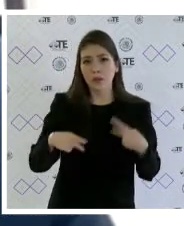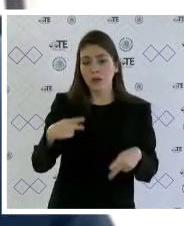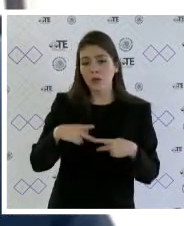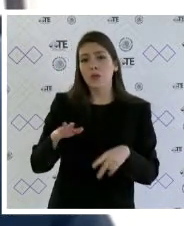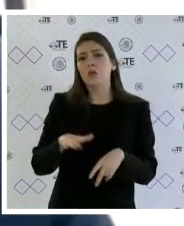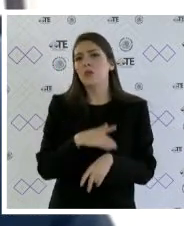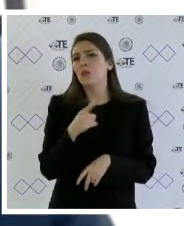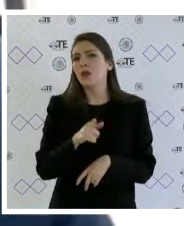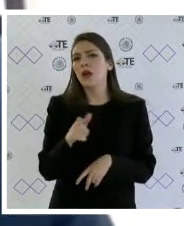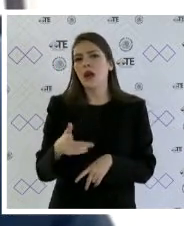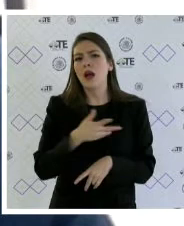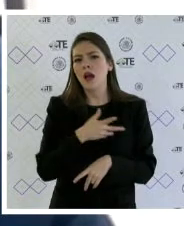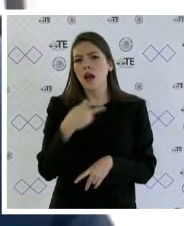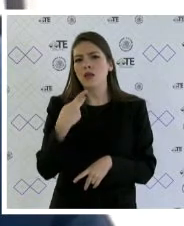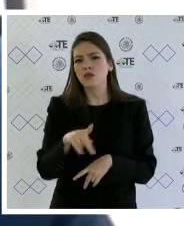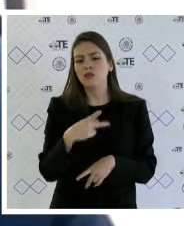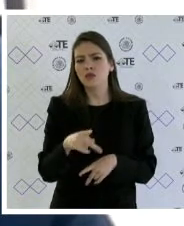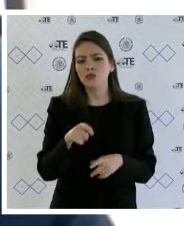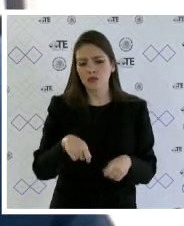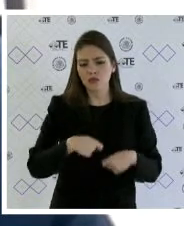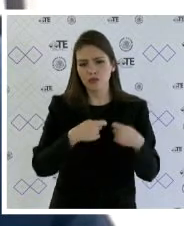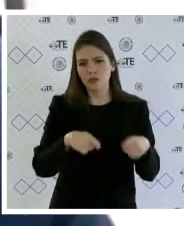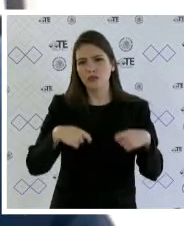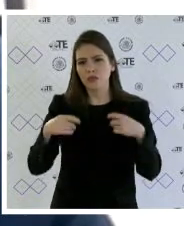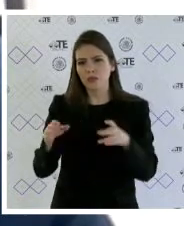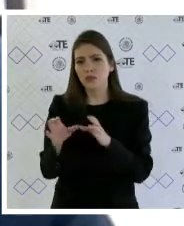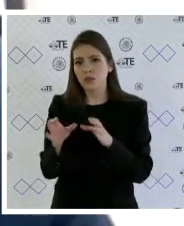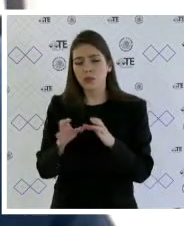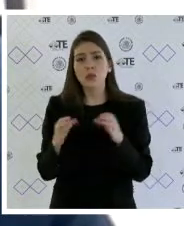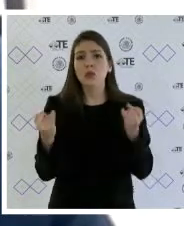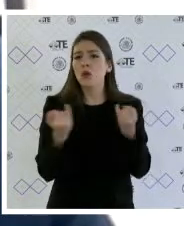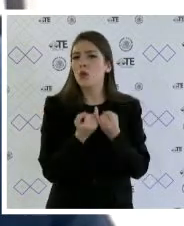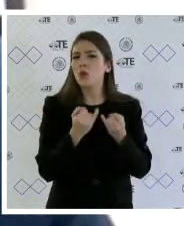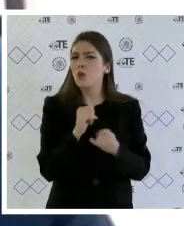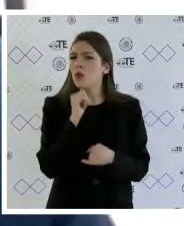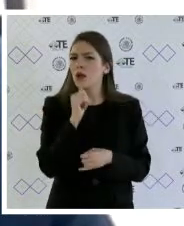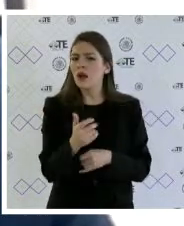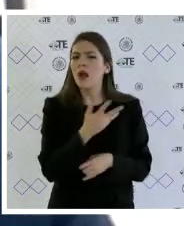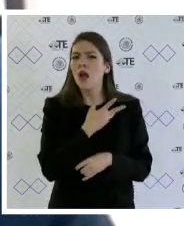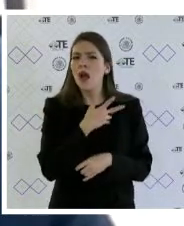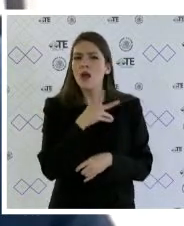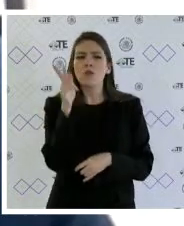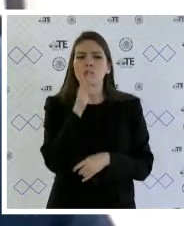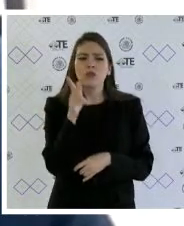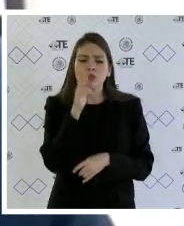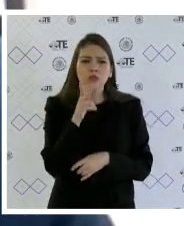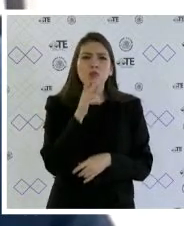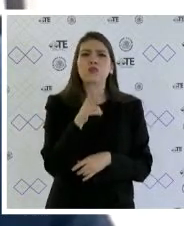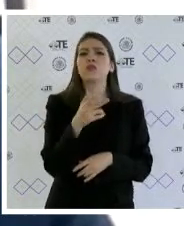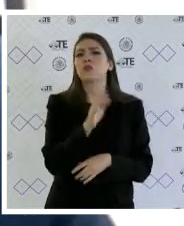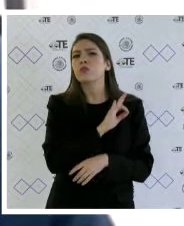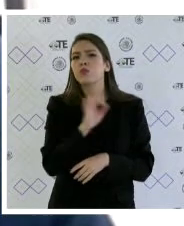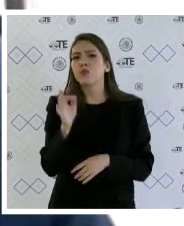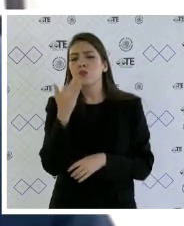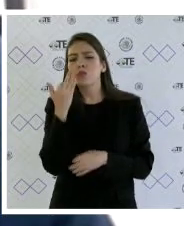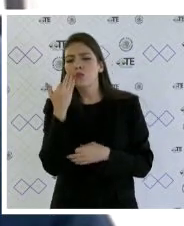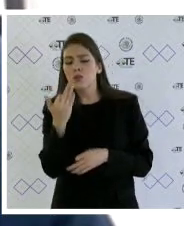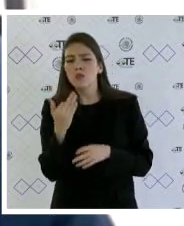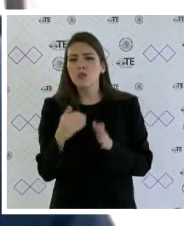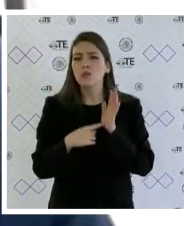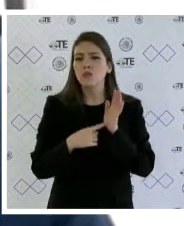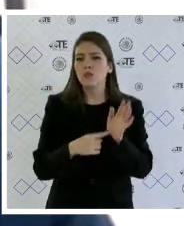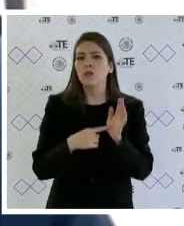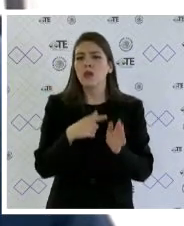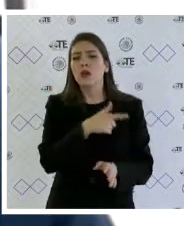y de las constancias del expediente tampoco se advierte algún elemento del que se puede evidenciar ni de forma indiciaria que se hubiera